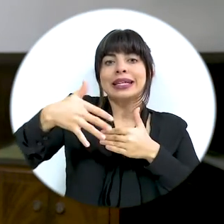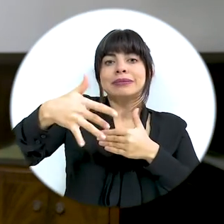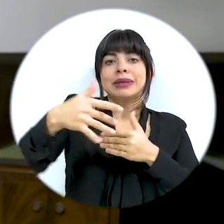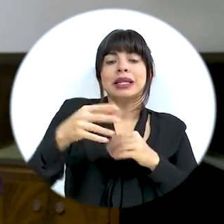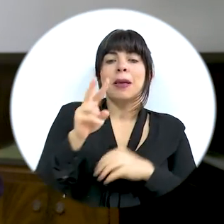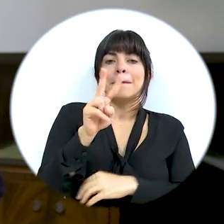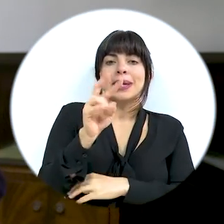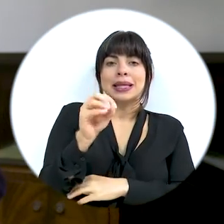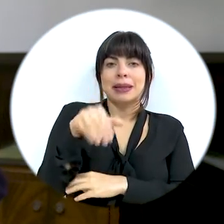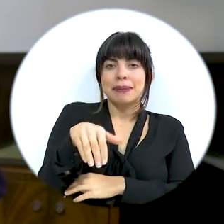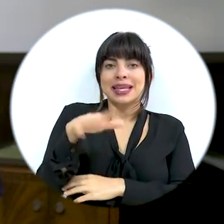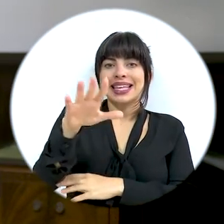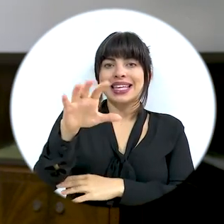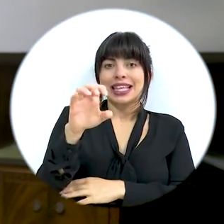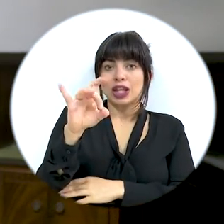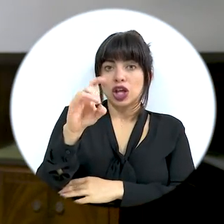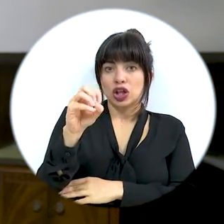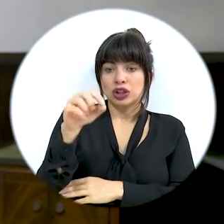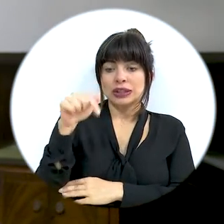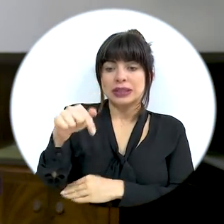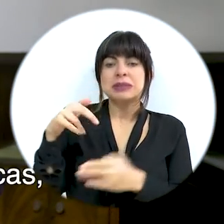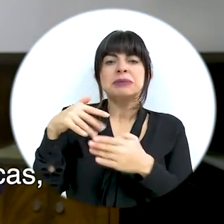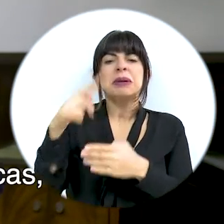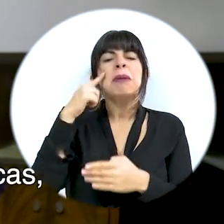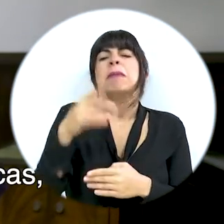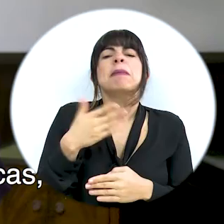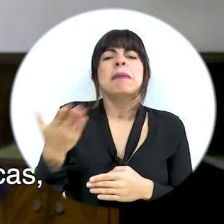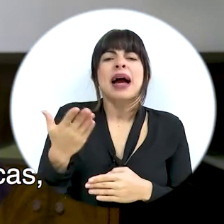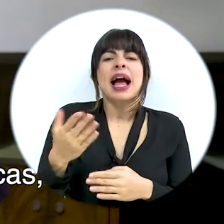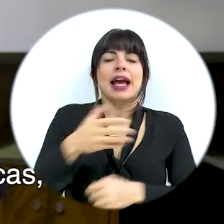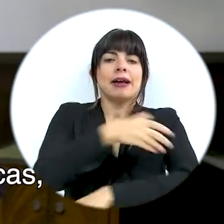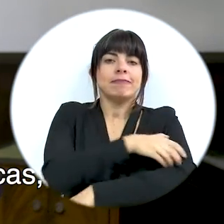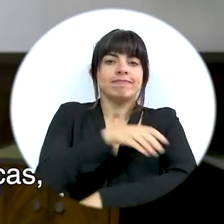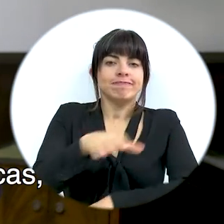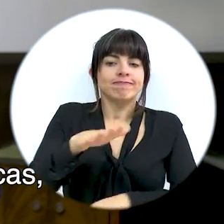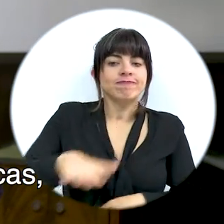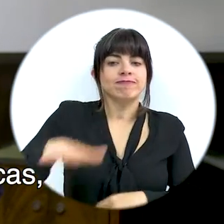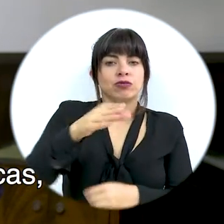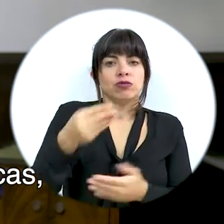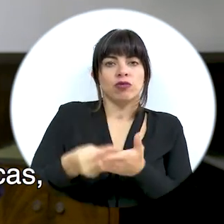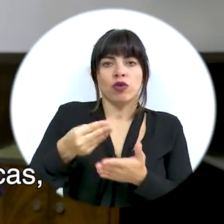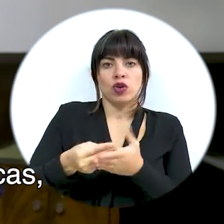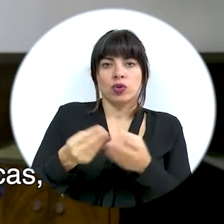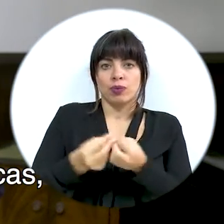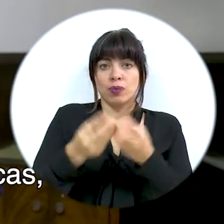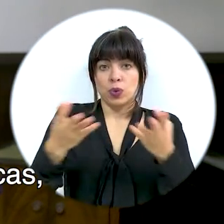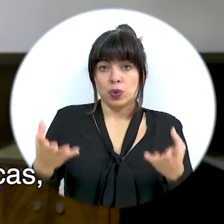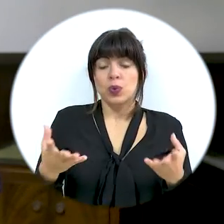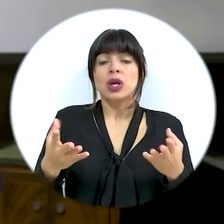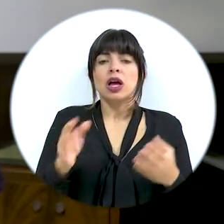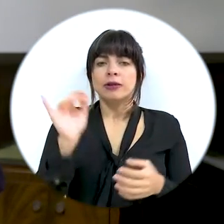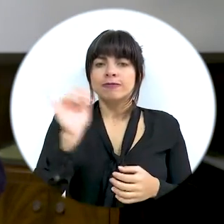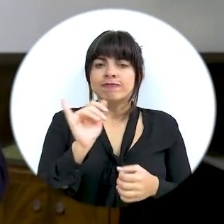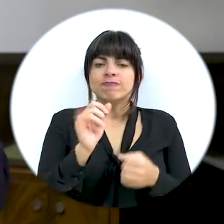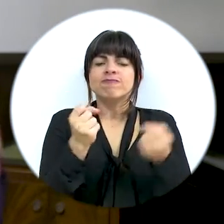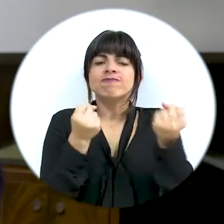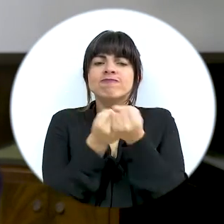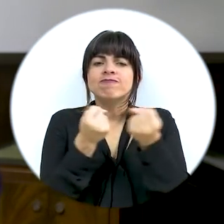del expediente 20.580 para el fortalecimiento de las finanzas públicas,